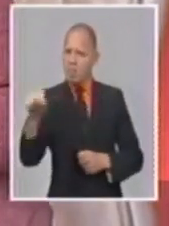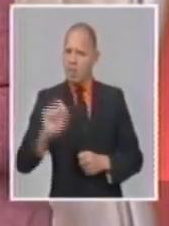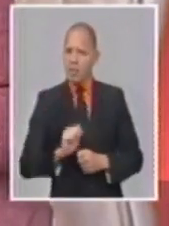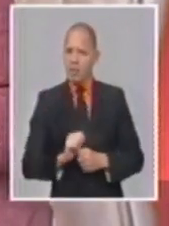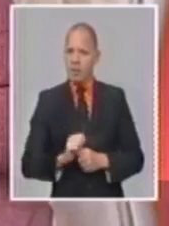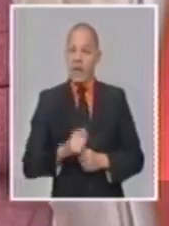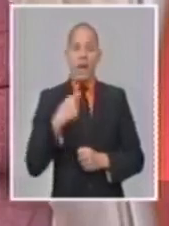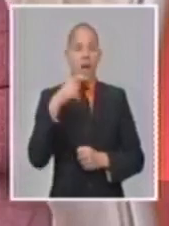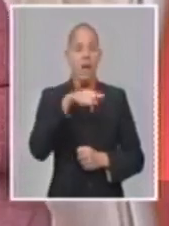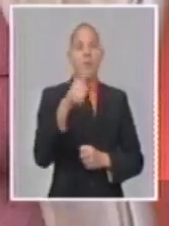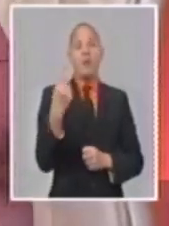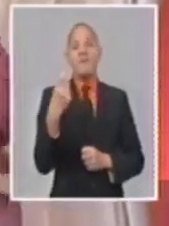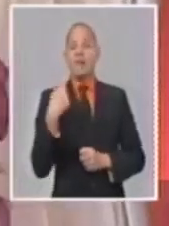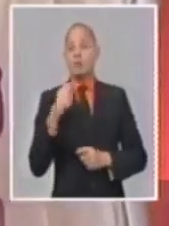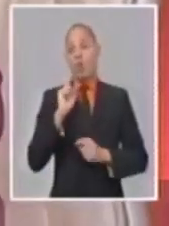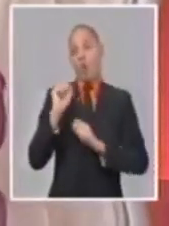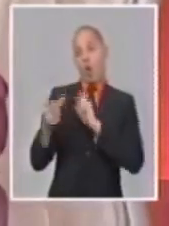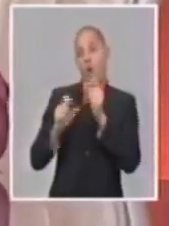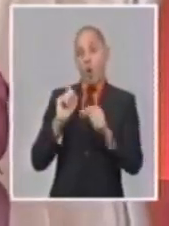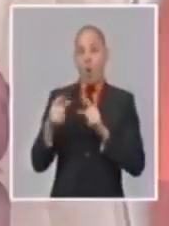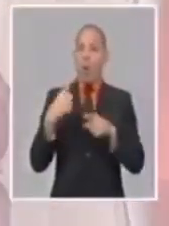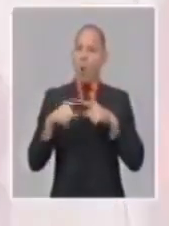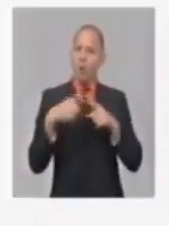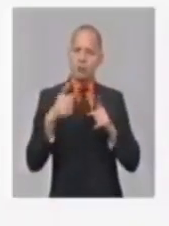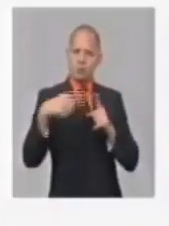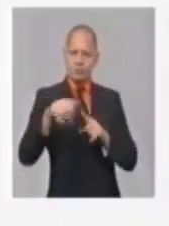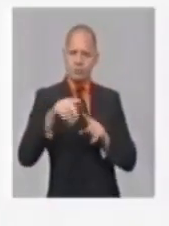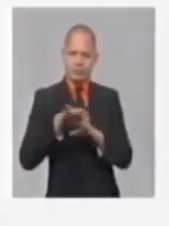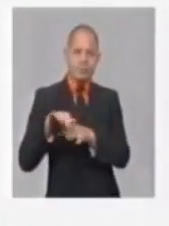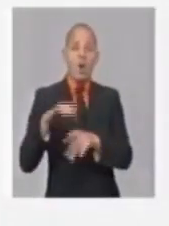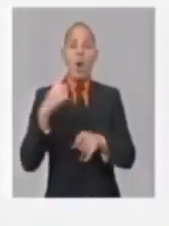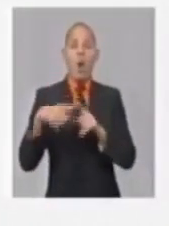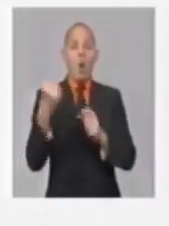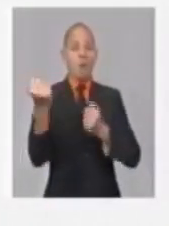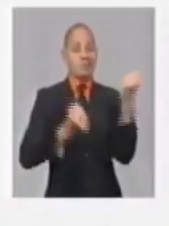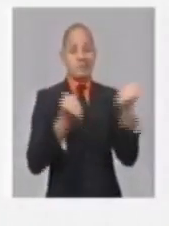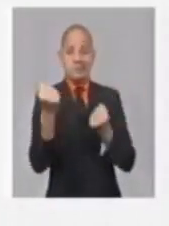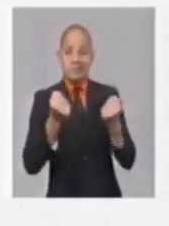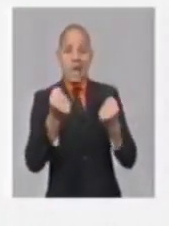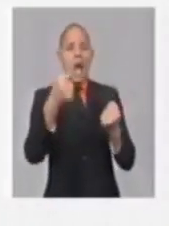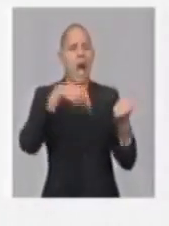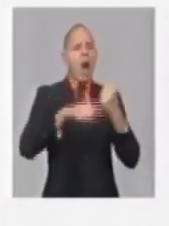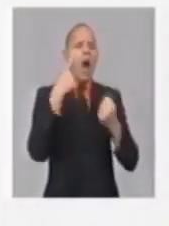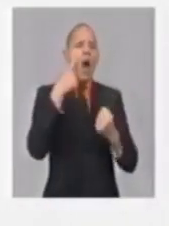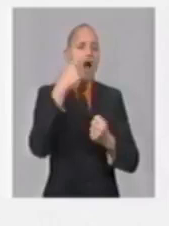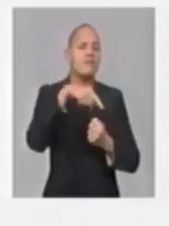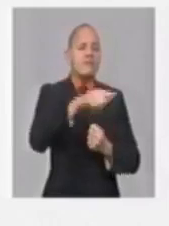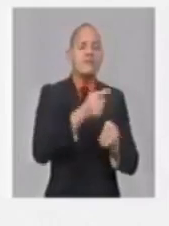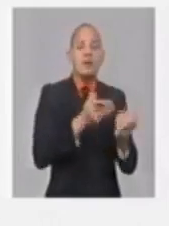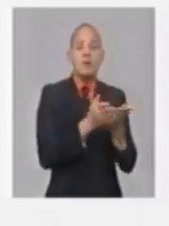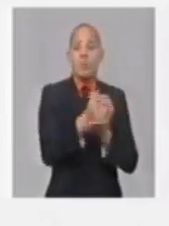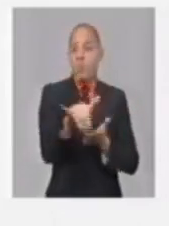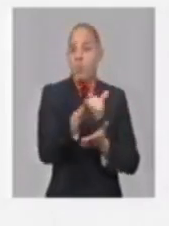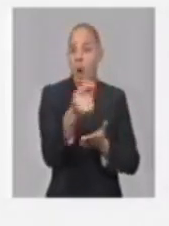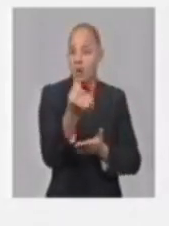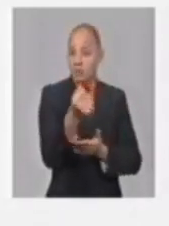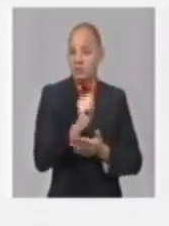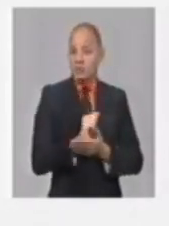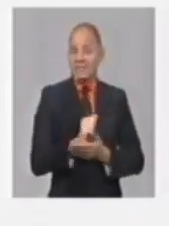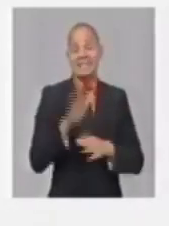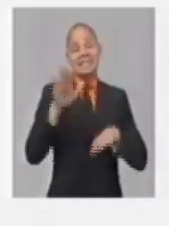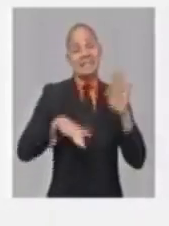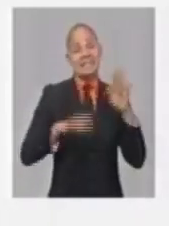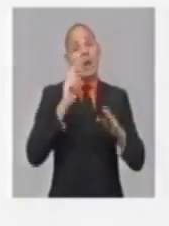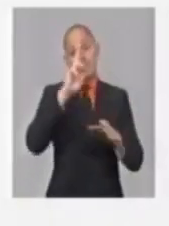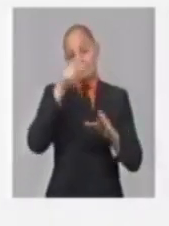también mantienen sus precios. Hay otros que se incrementan. Estamos hablando de un servicio que su materia fundamental es el